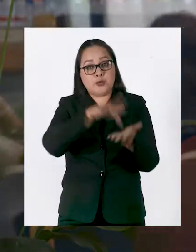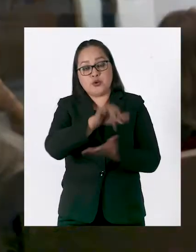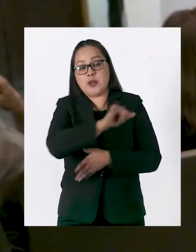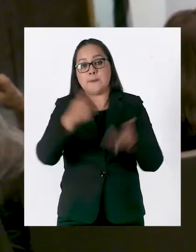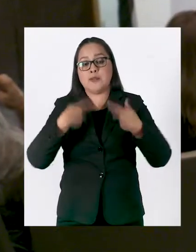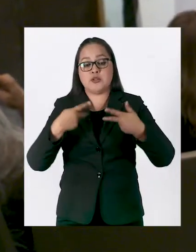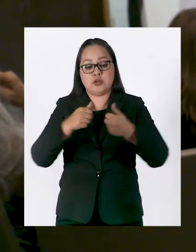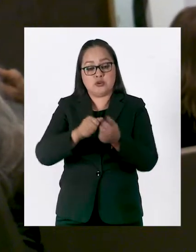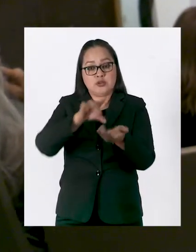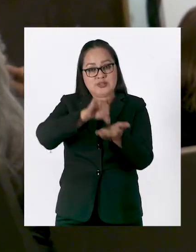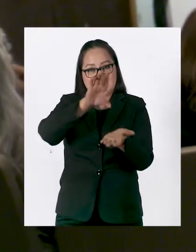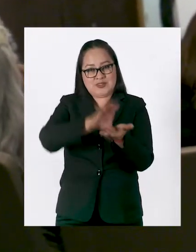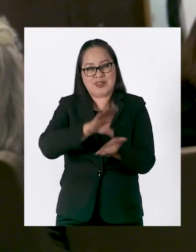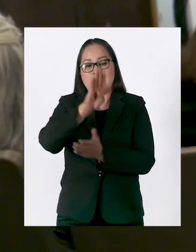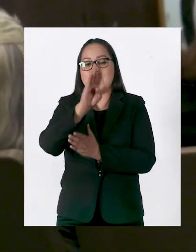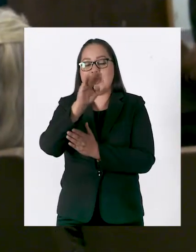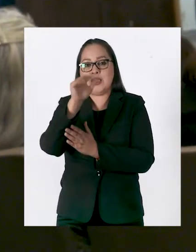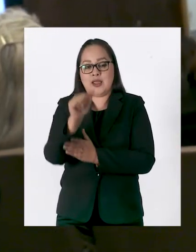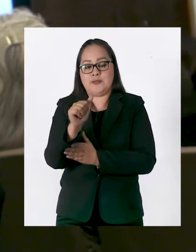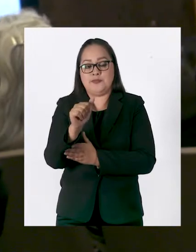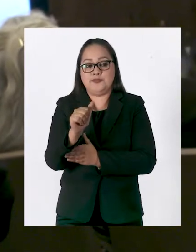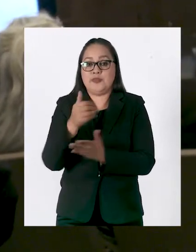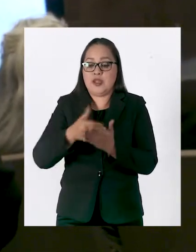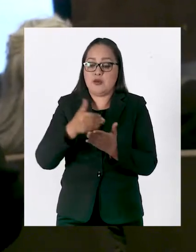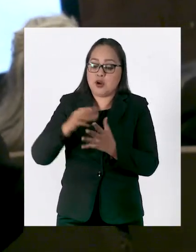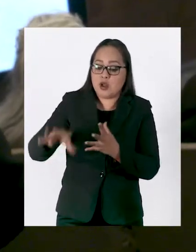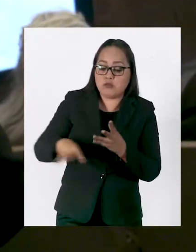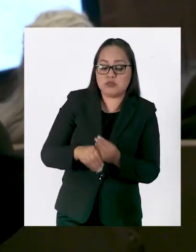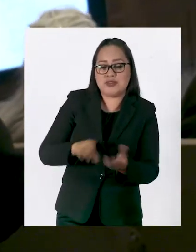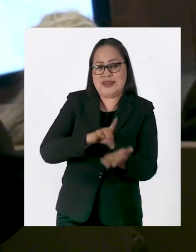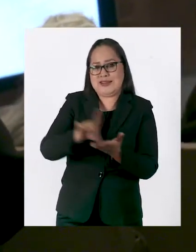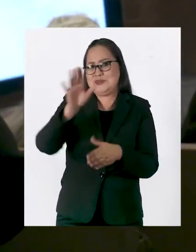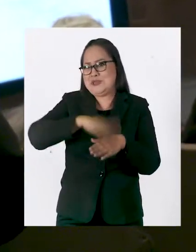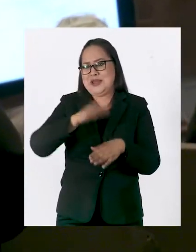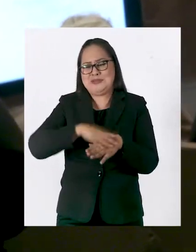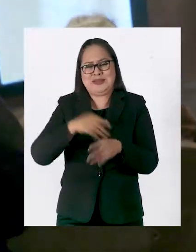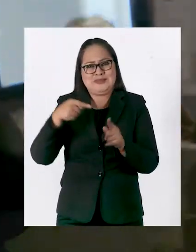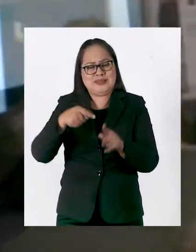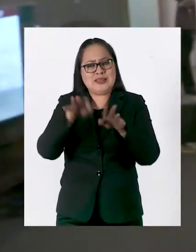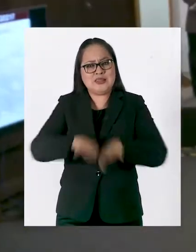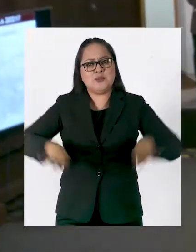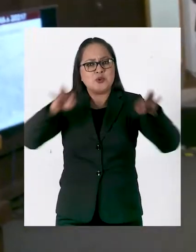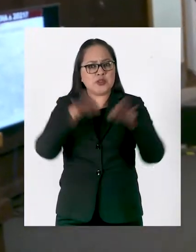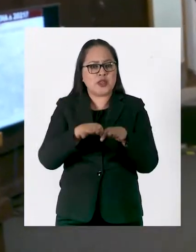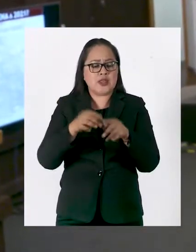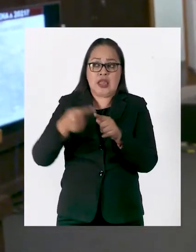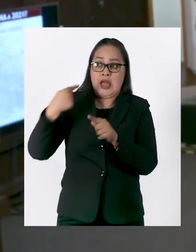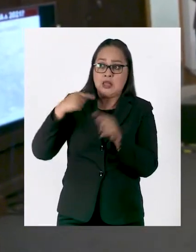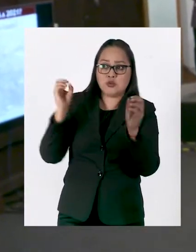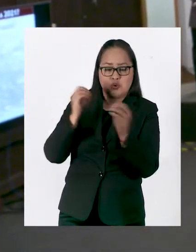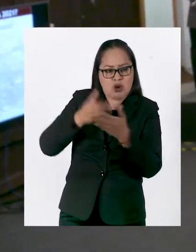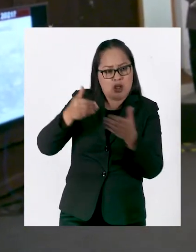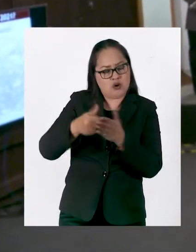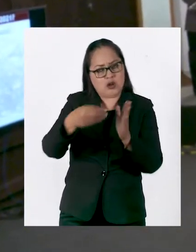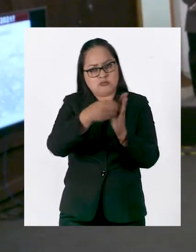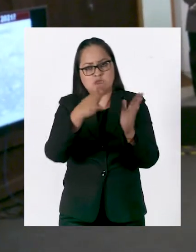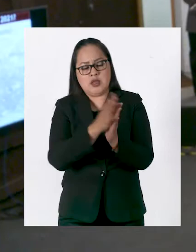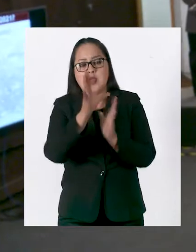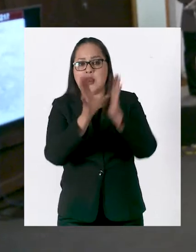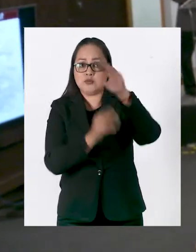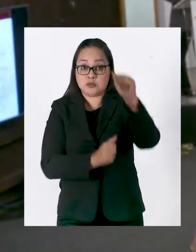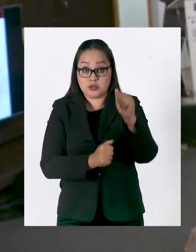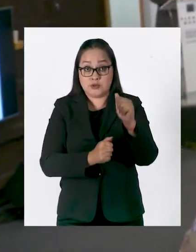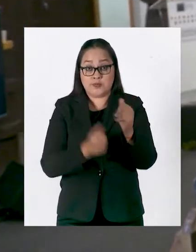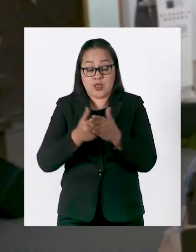superior y también la pensión que existe para personas con discapacidad. Va a ser la ampliación de derechos sociales más importante en muchos